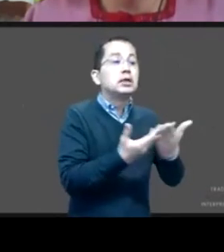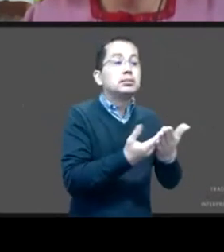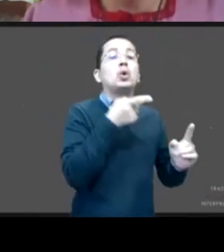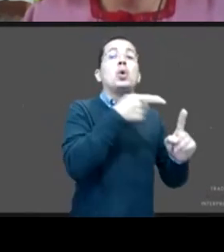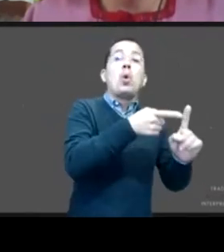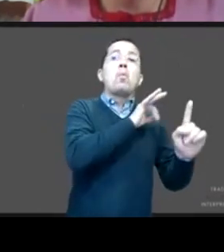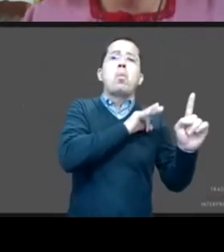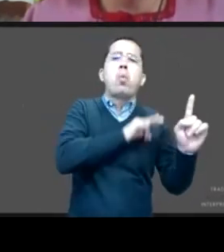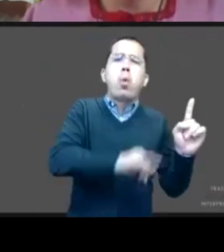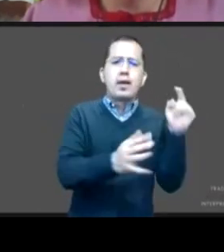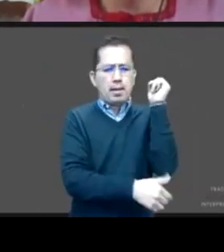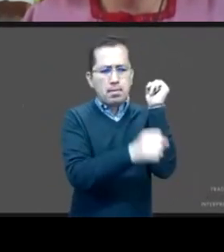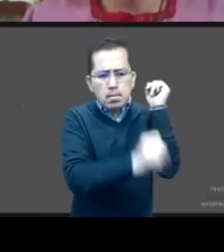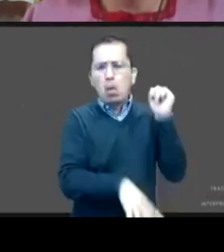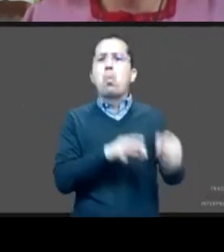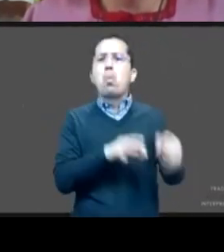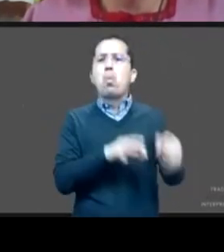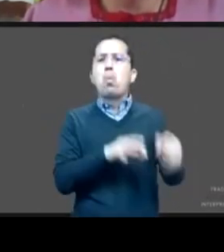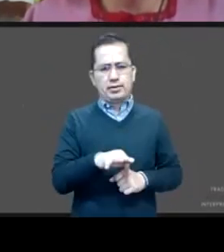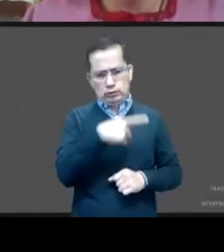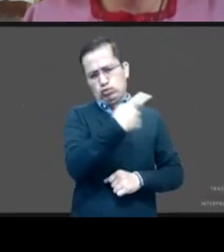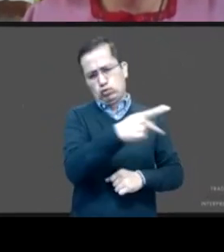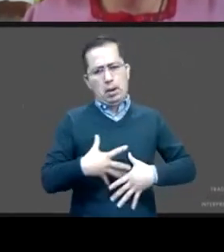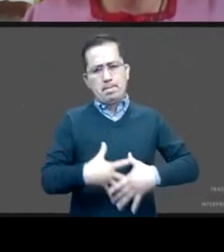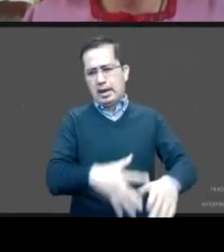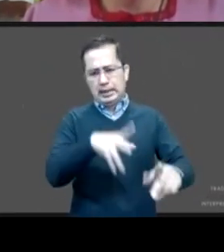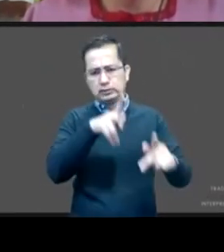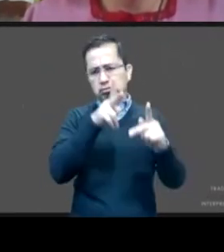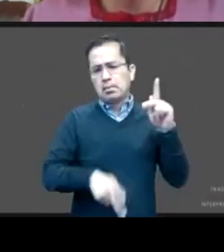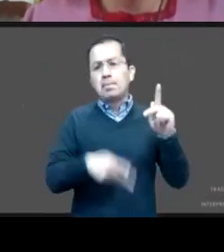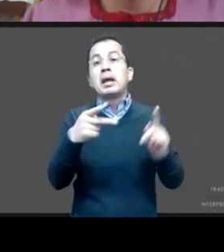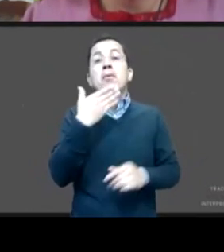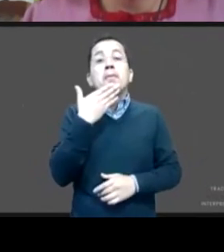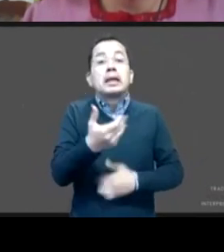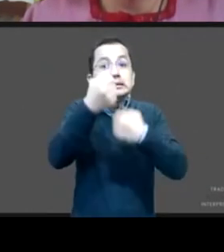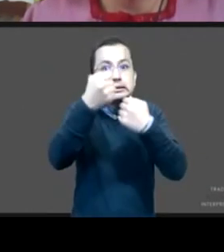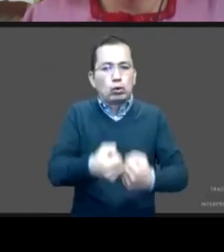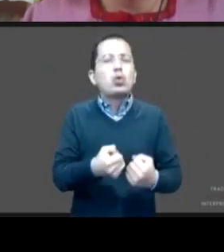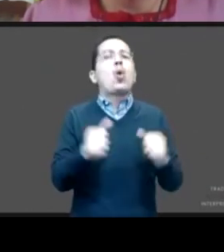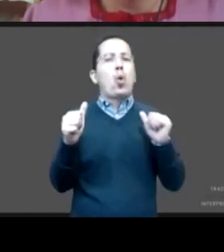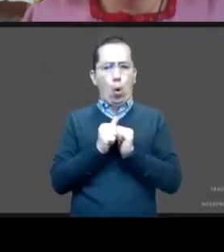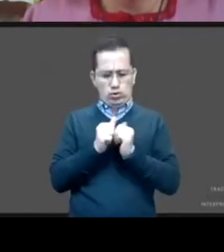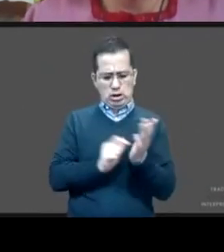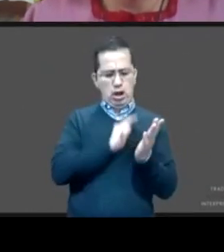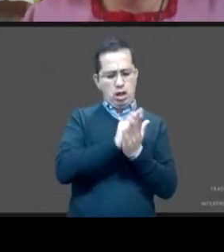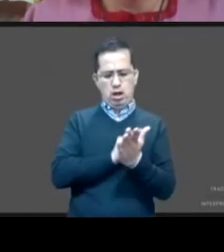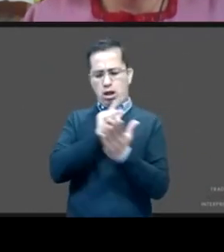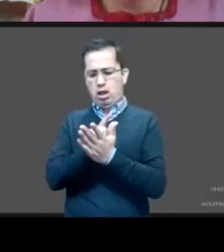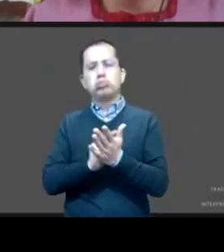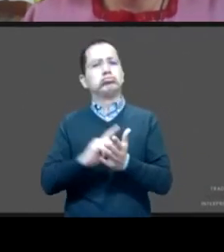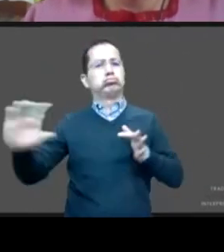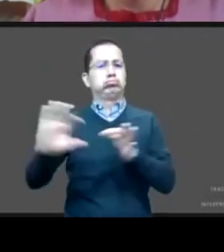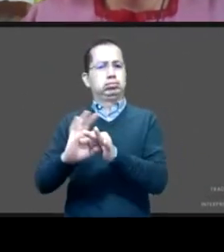procedimientos de aborto seguro, conforme lo previsto en las disposiciones jurídicas de protección de los